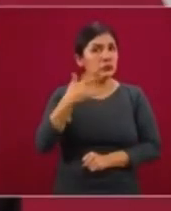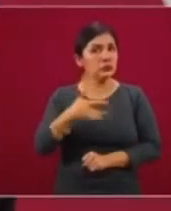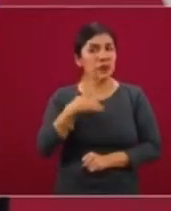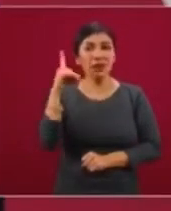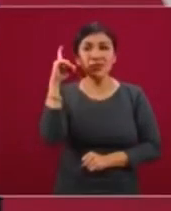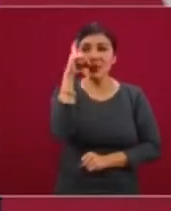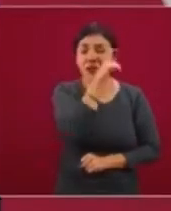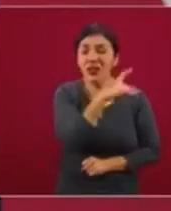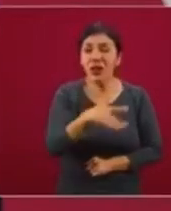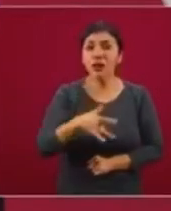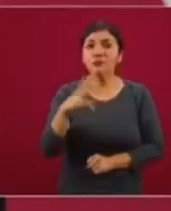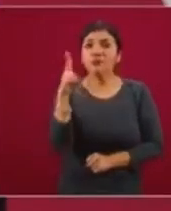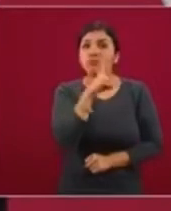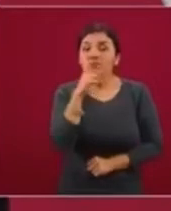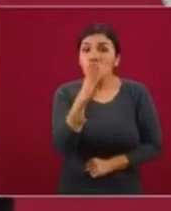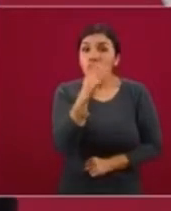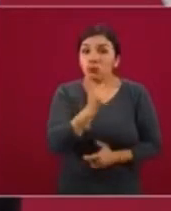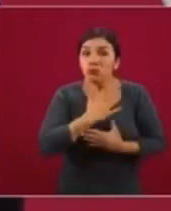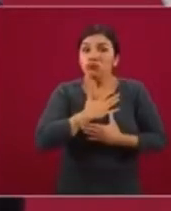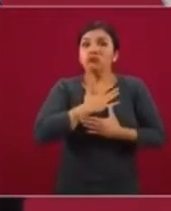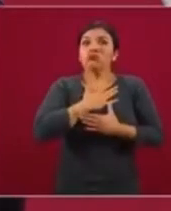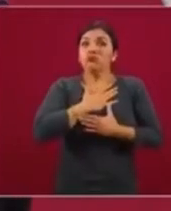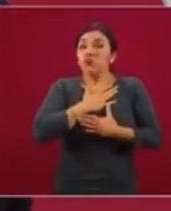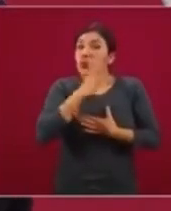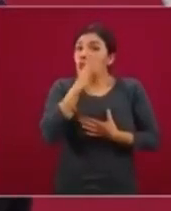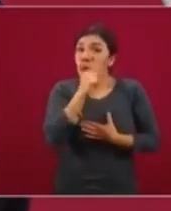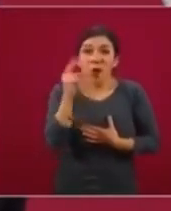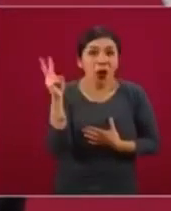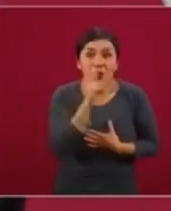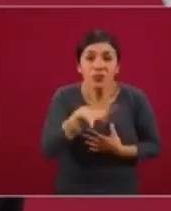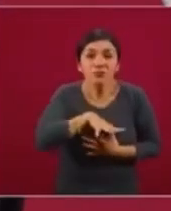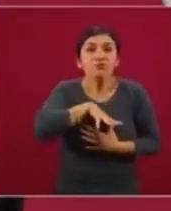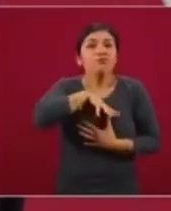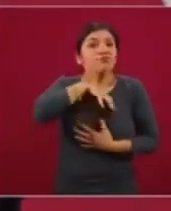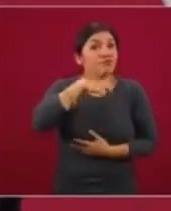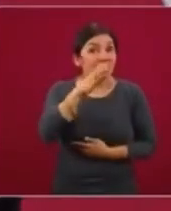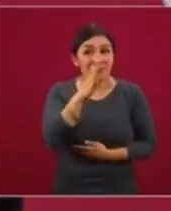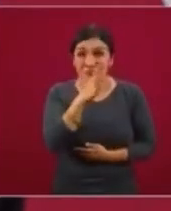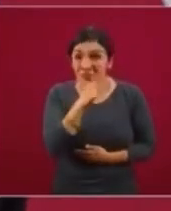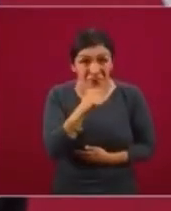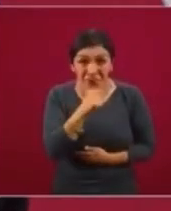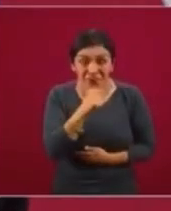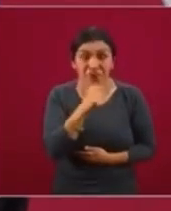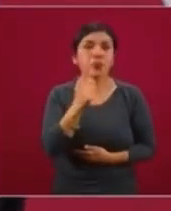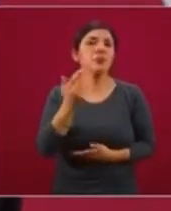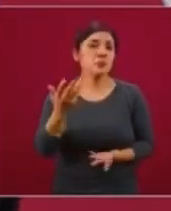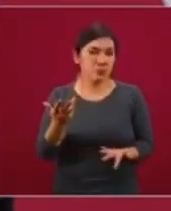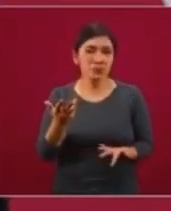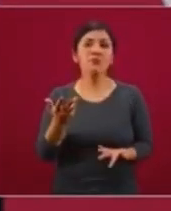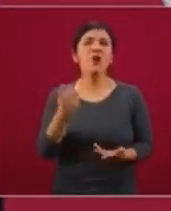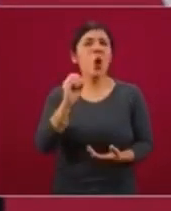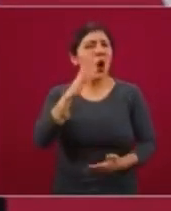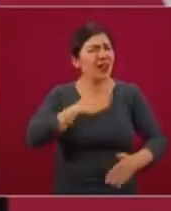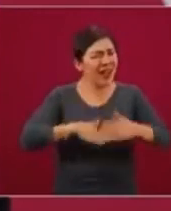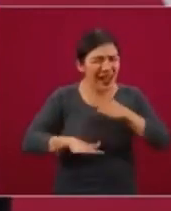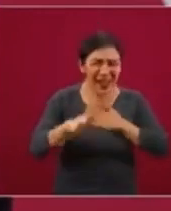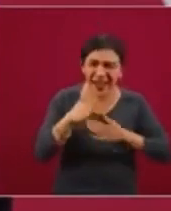dificultad para respirar, siente que no tiene suficiente aire entrando a los pulmones, se fatiga fácilmente,